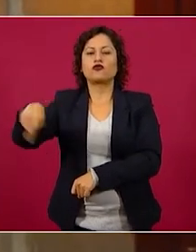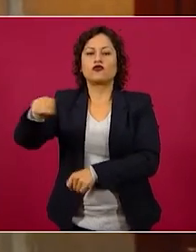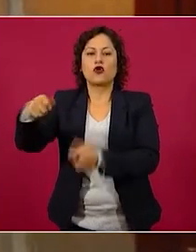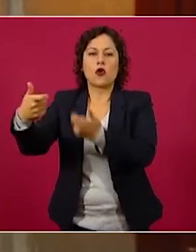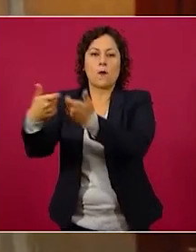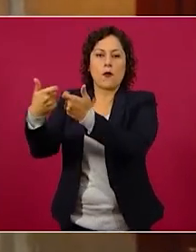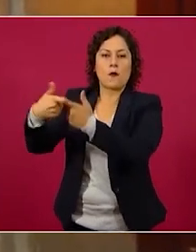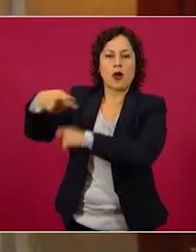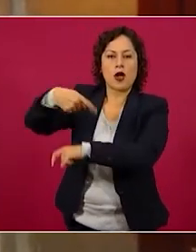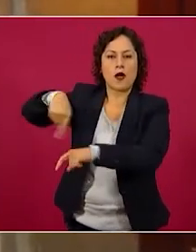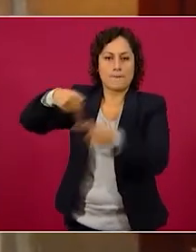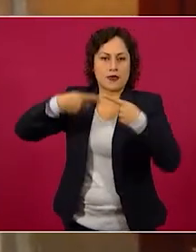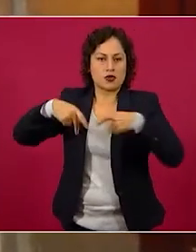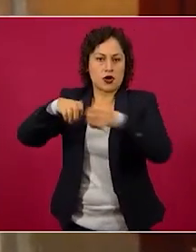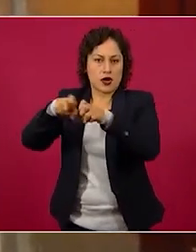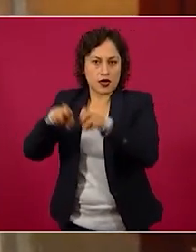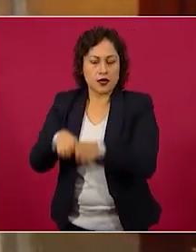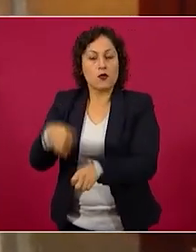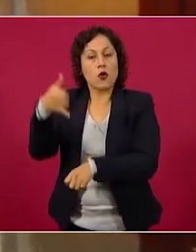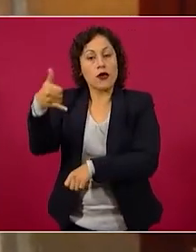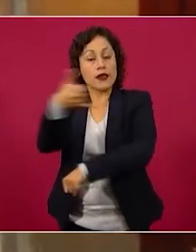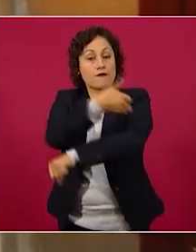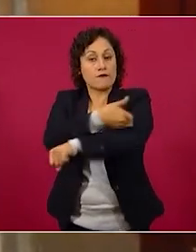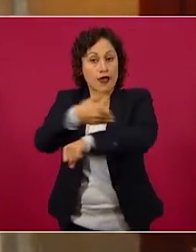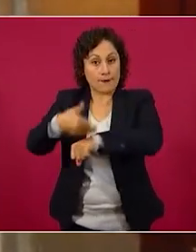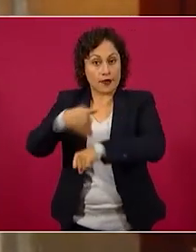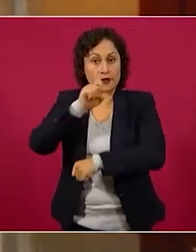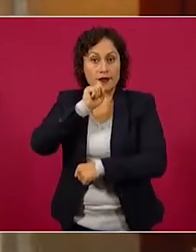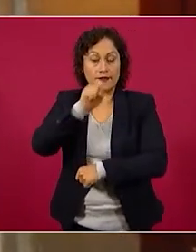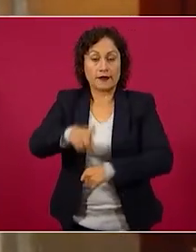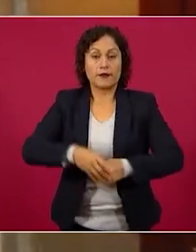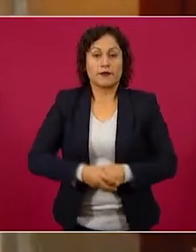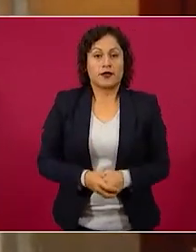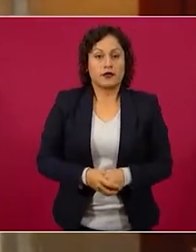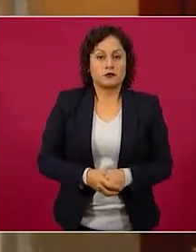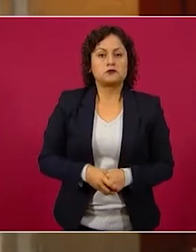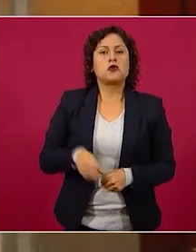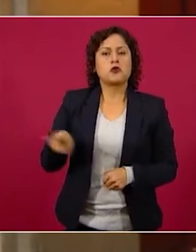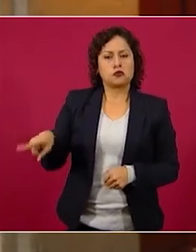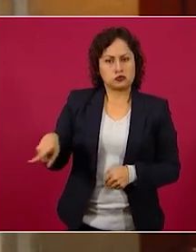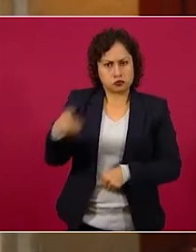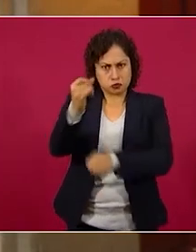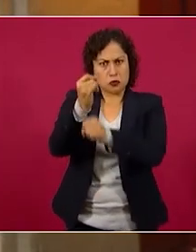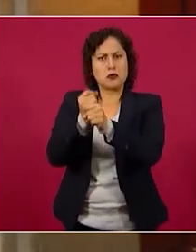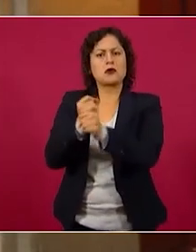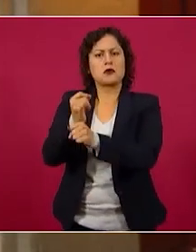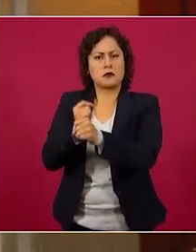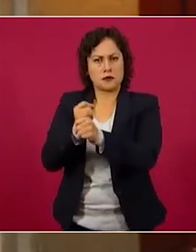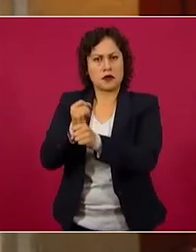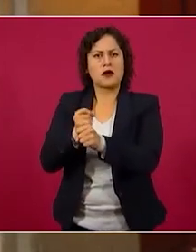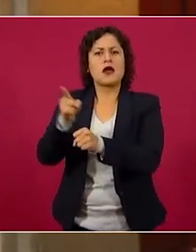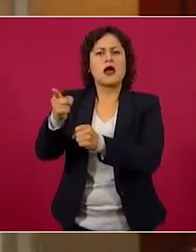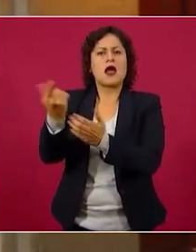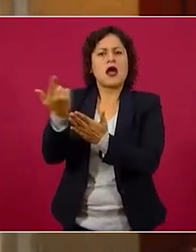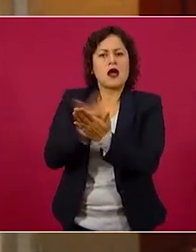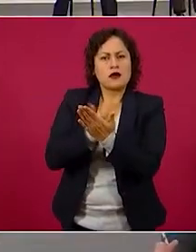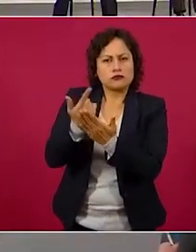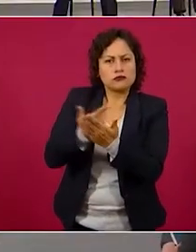esta información seguramente la podrán obtener en el registro público de la propiedad y comercio